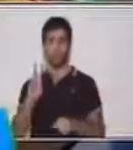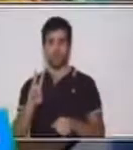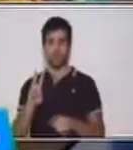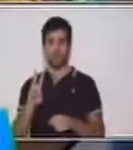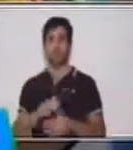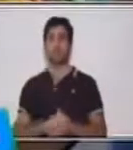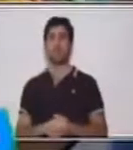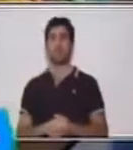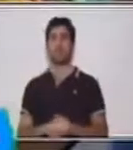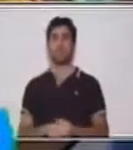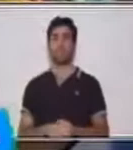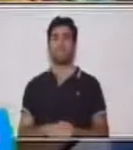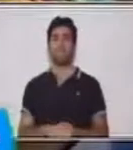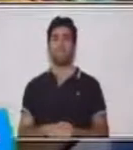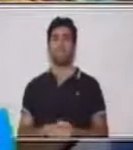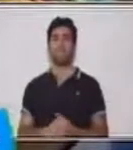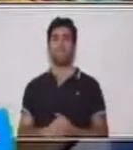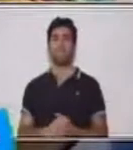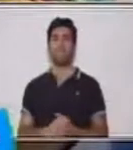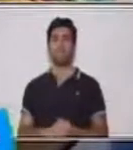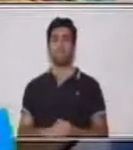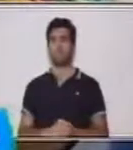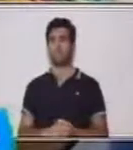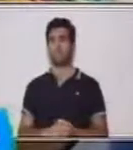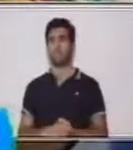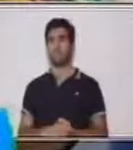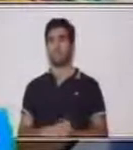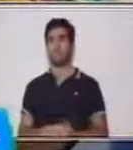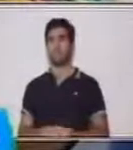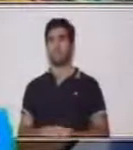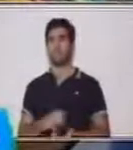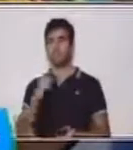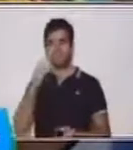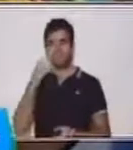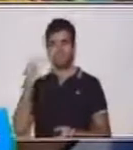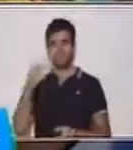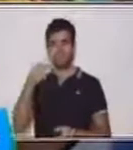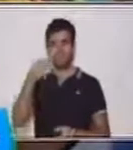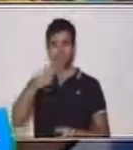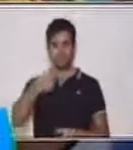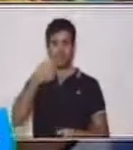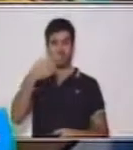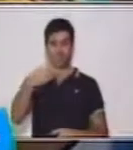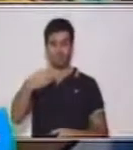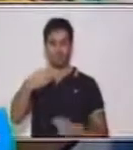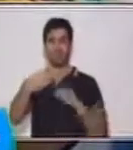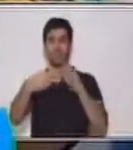vamos a colocar cinco, diez y dos puntos para formar el doce.